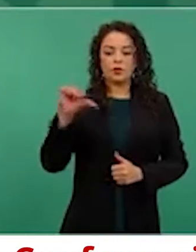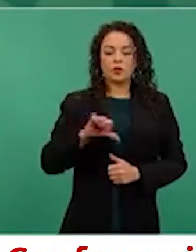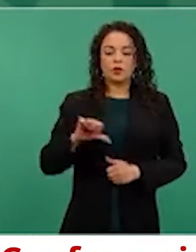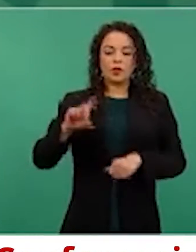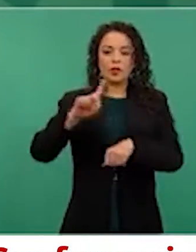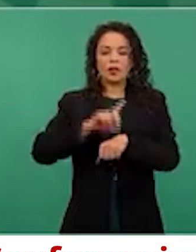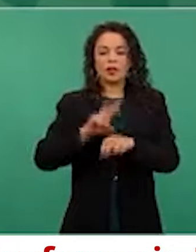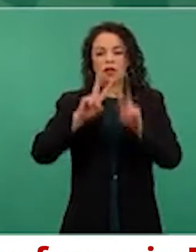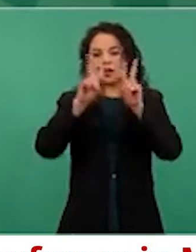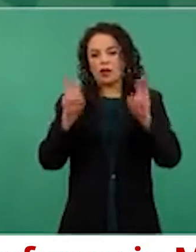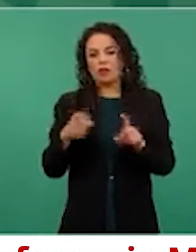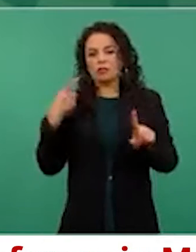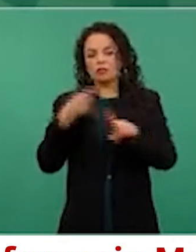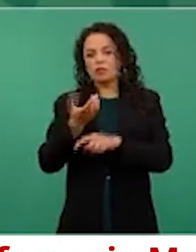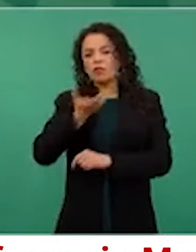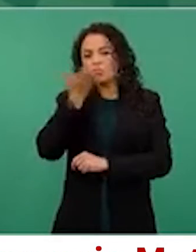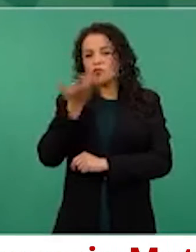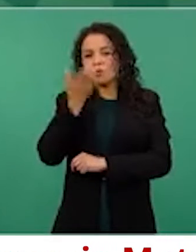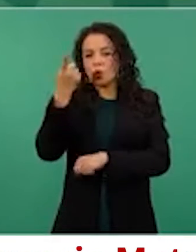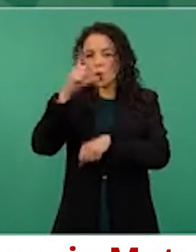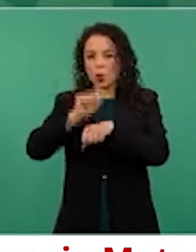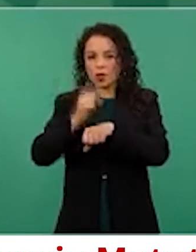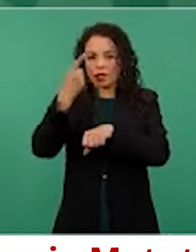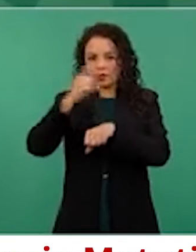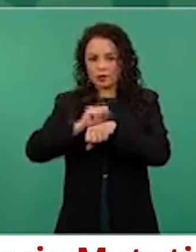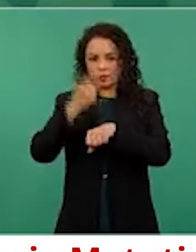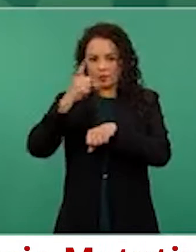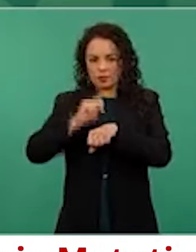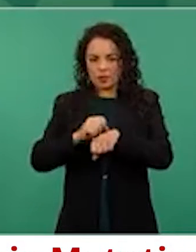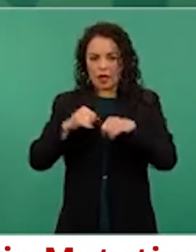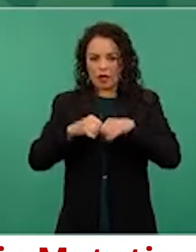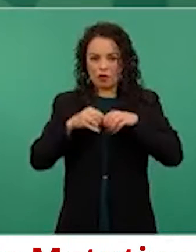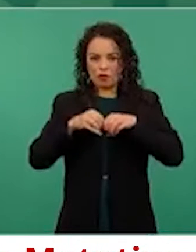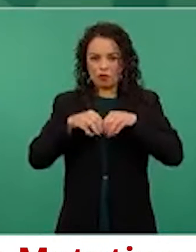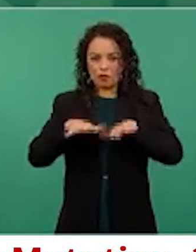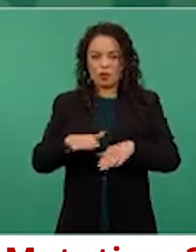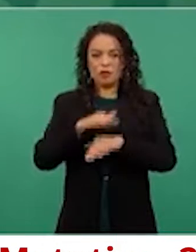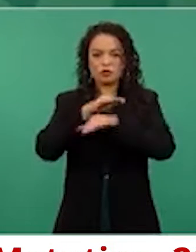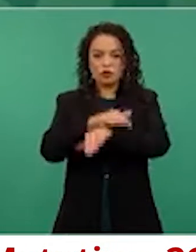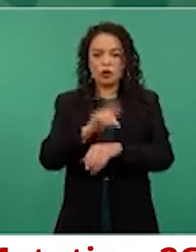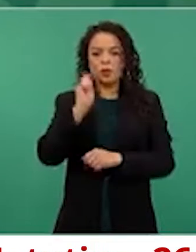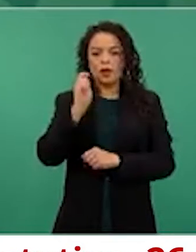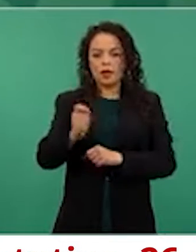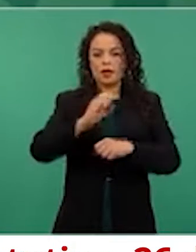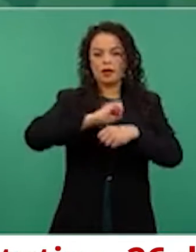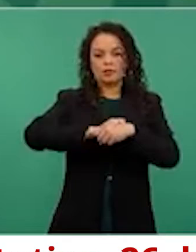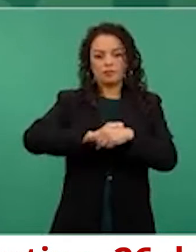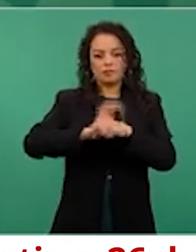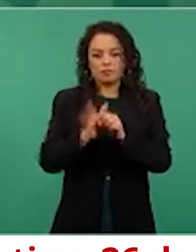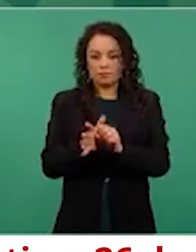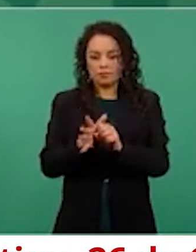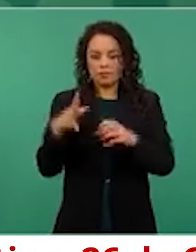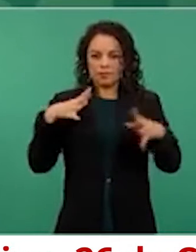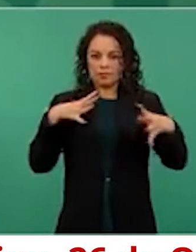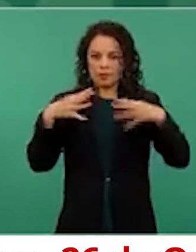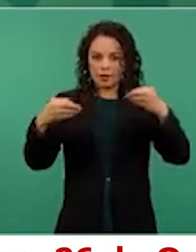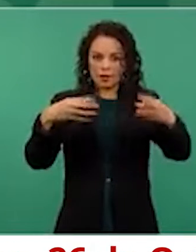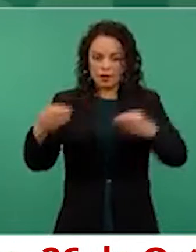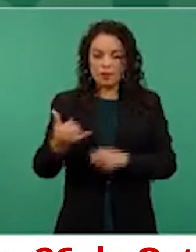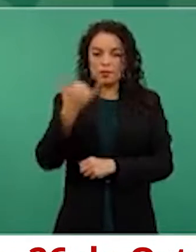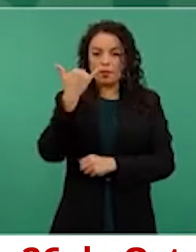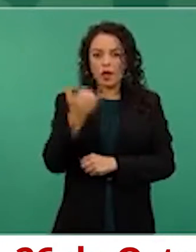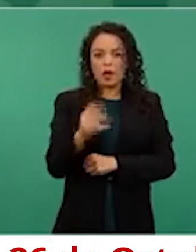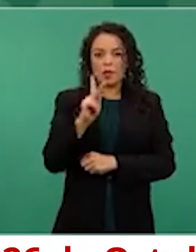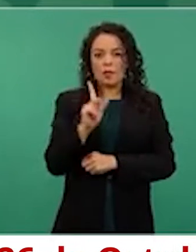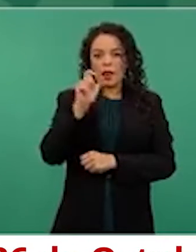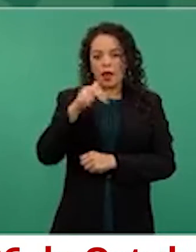semanal acerca de la pandemia, del Plan Nacional de Vacunación